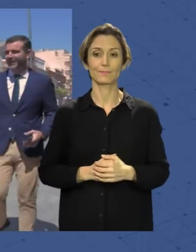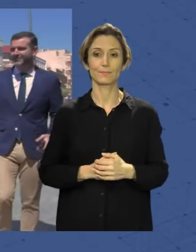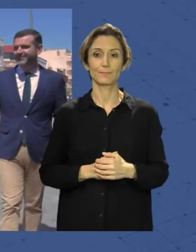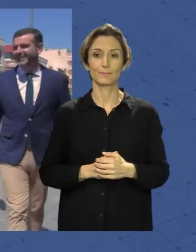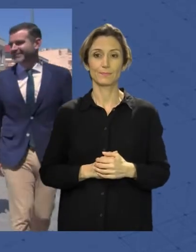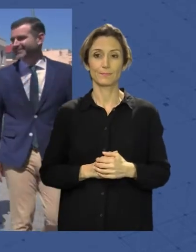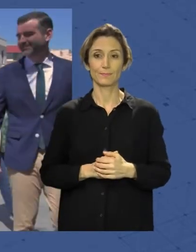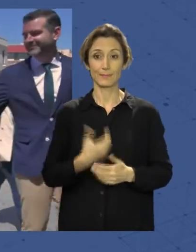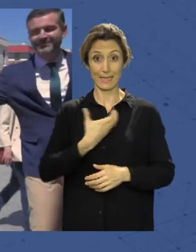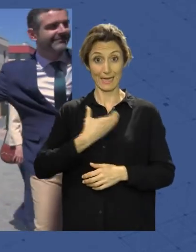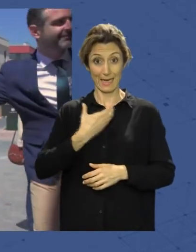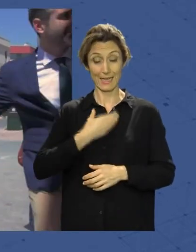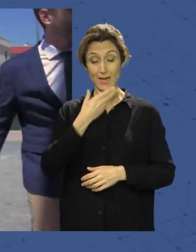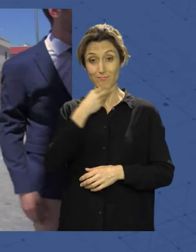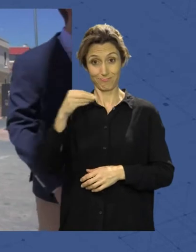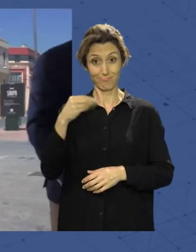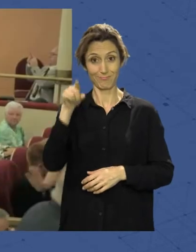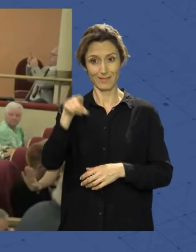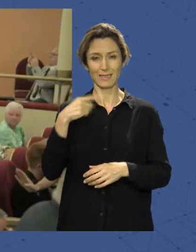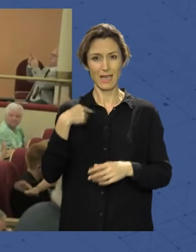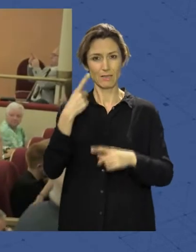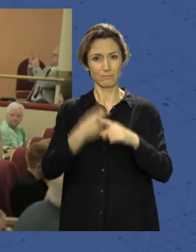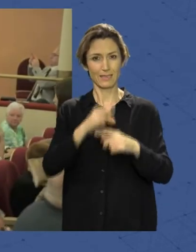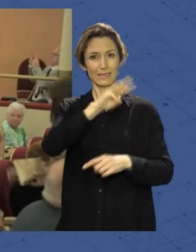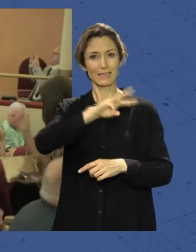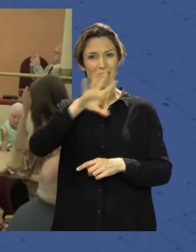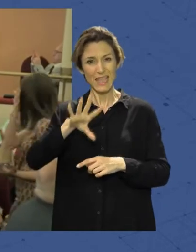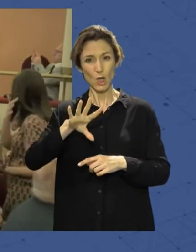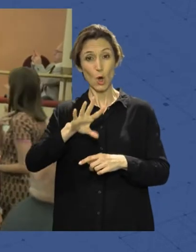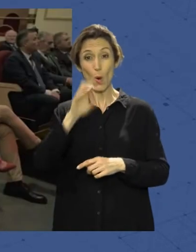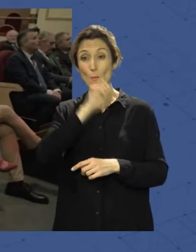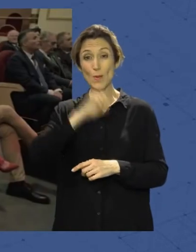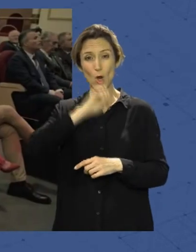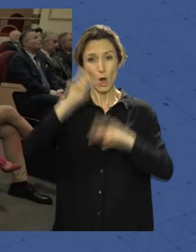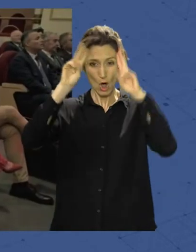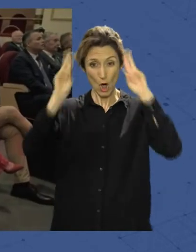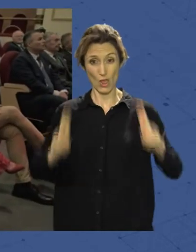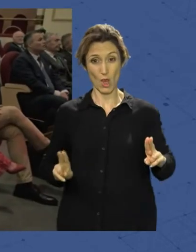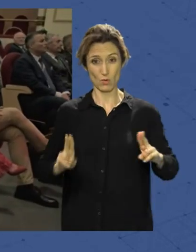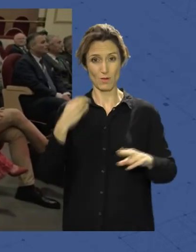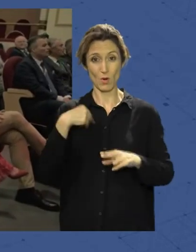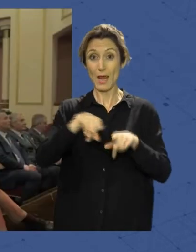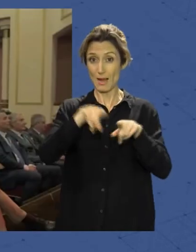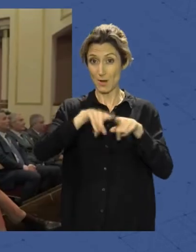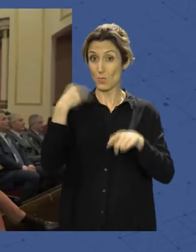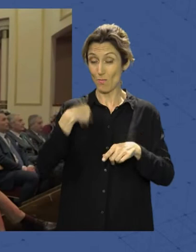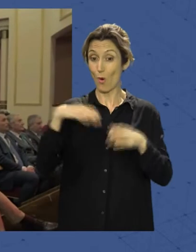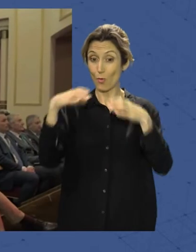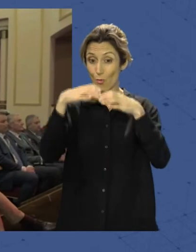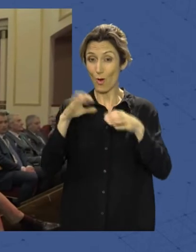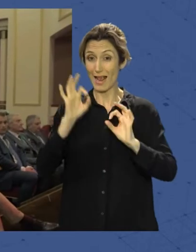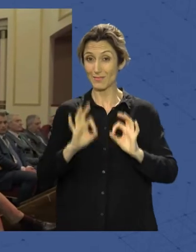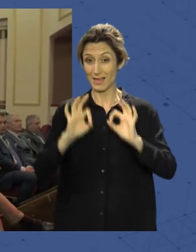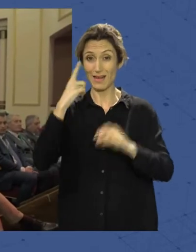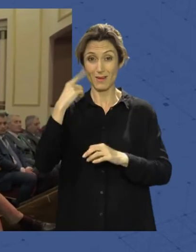El alcalde Ramón Fernández Pacheco ha asistido al 35 pregón rociero, que a cargo de Antonio Vela Martínez, hermano de la hermandad de Rocío de Almería, ha llenado un